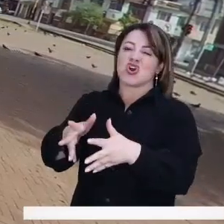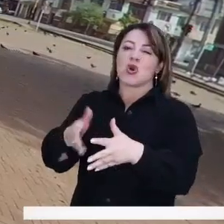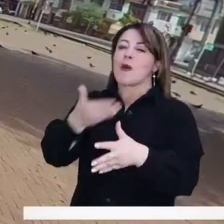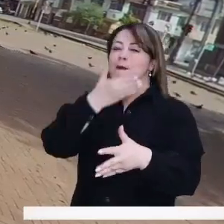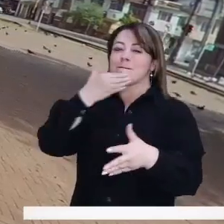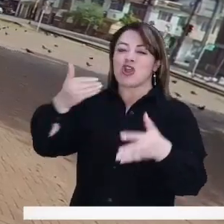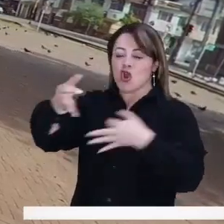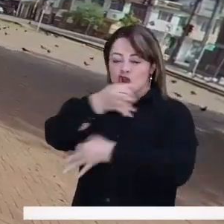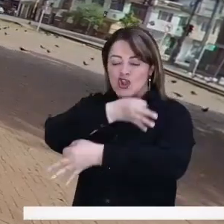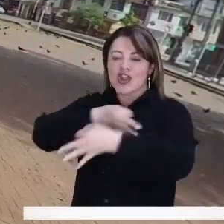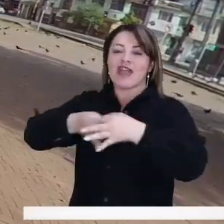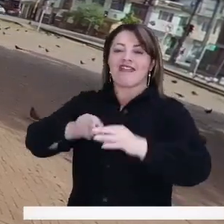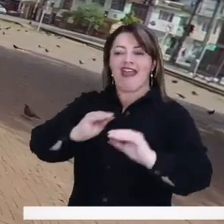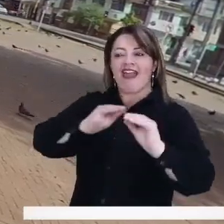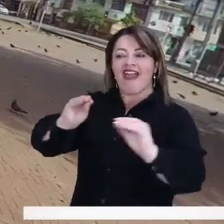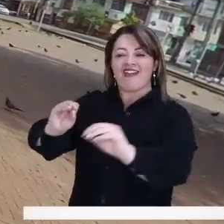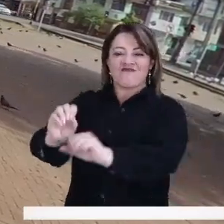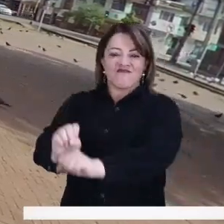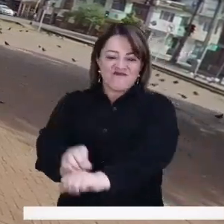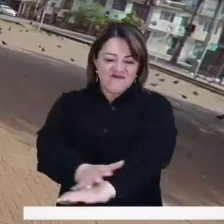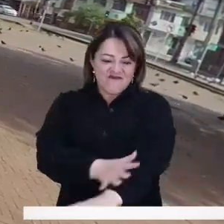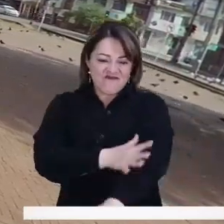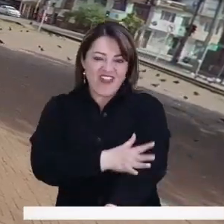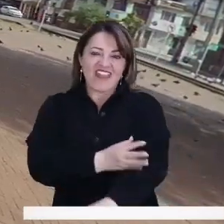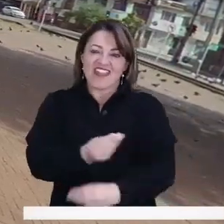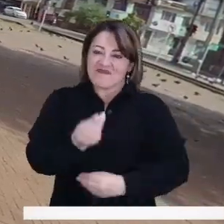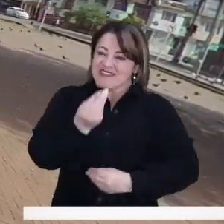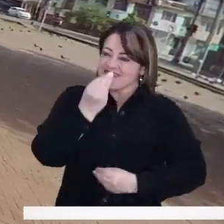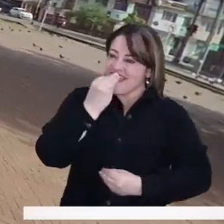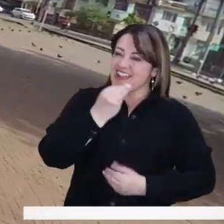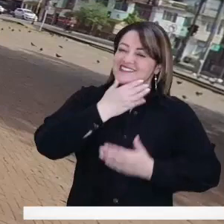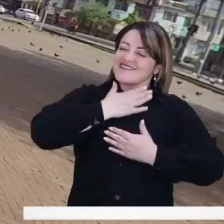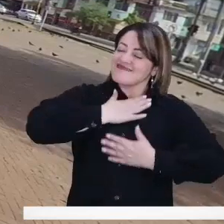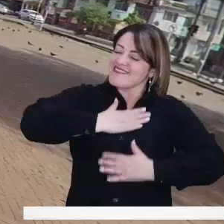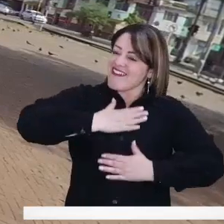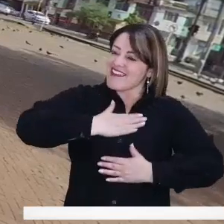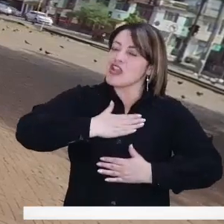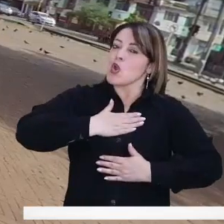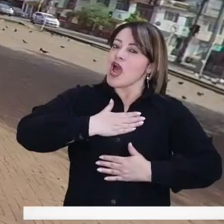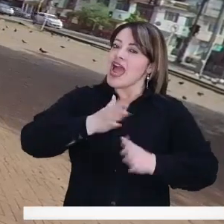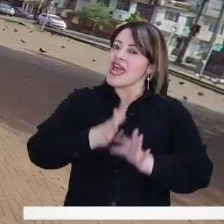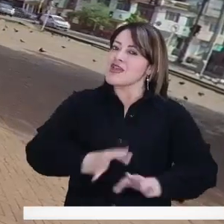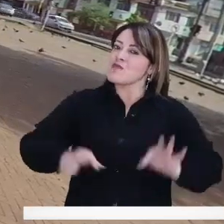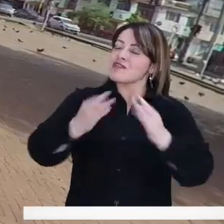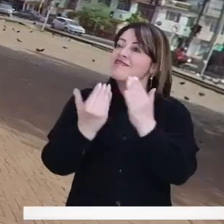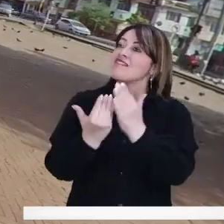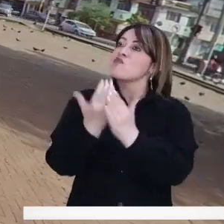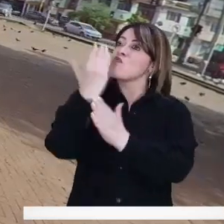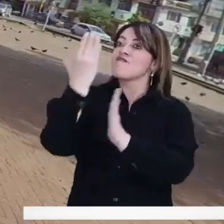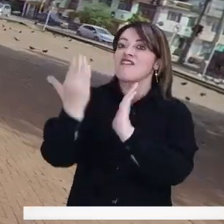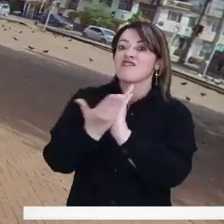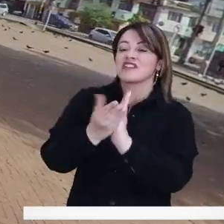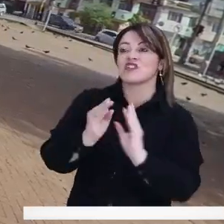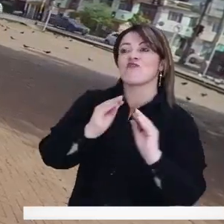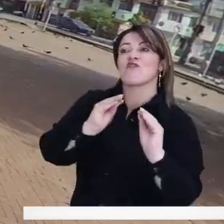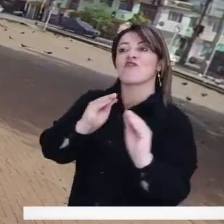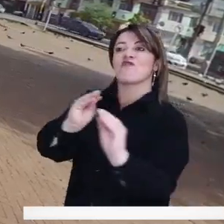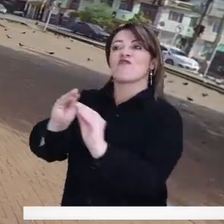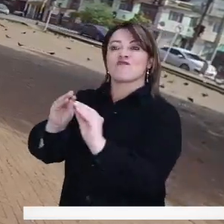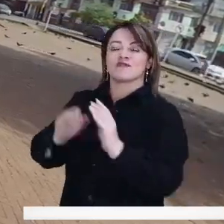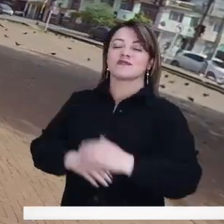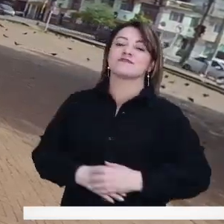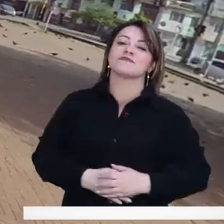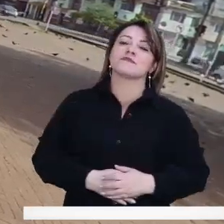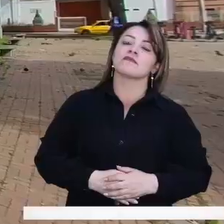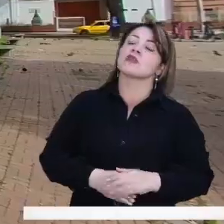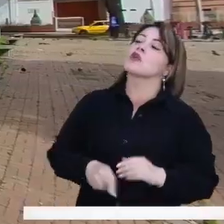enseñar a los niños a alimentarse, a controlar sus emociones, a tener una tranquilidad, a ver la vida tranquilamente y no